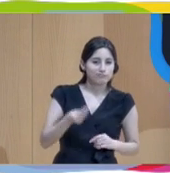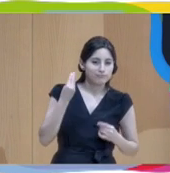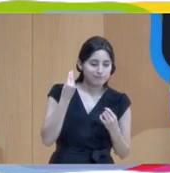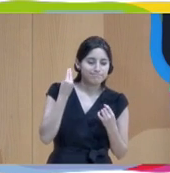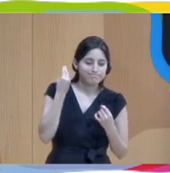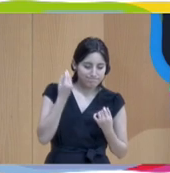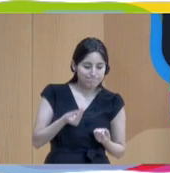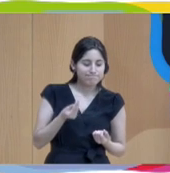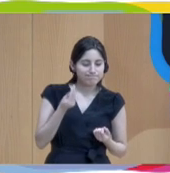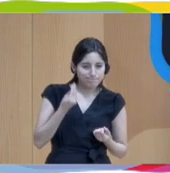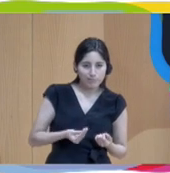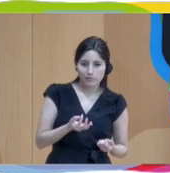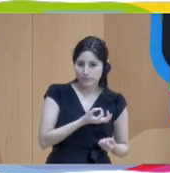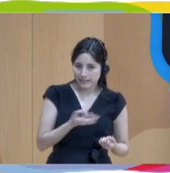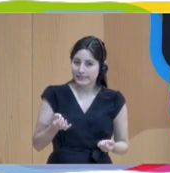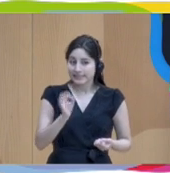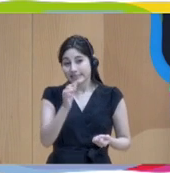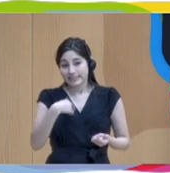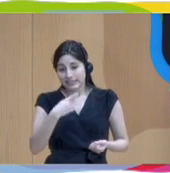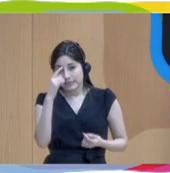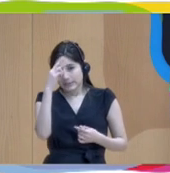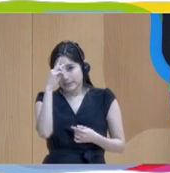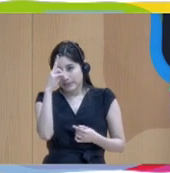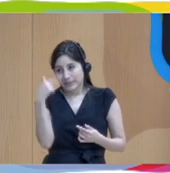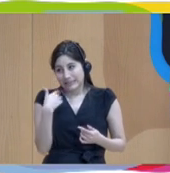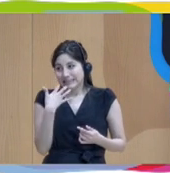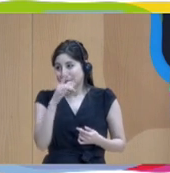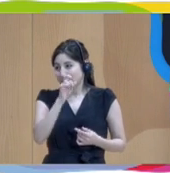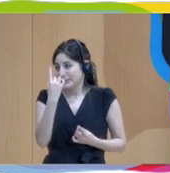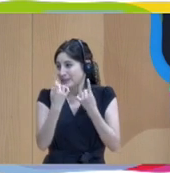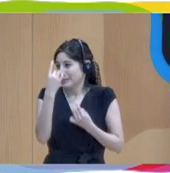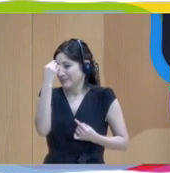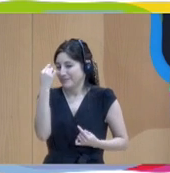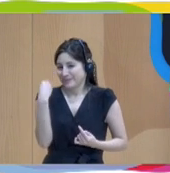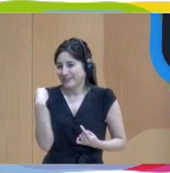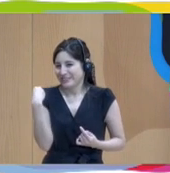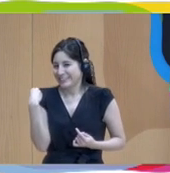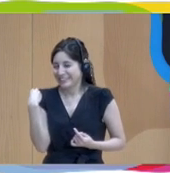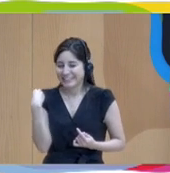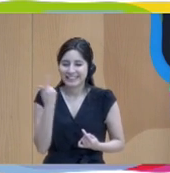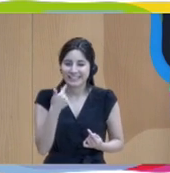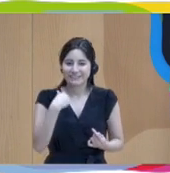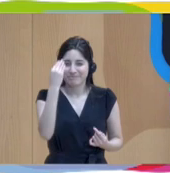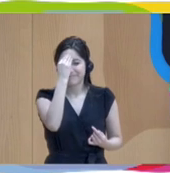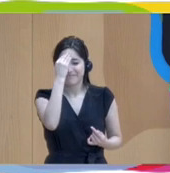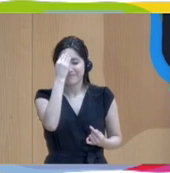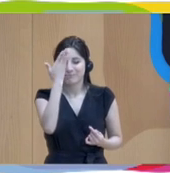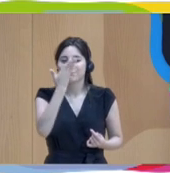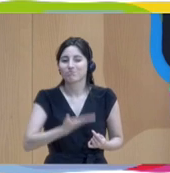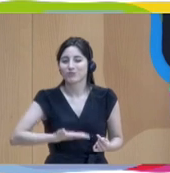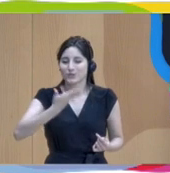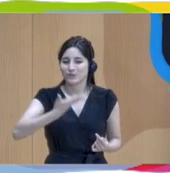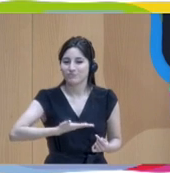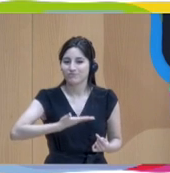que alguien estaba preguntando. Creo que lo más importante es que los líderes, los